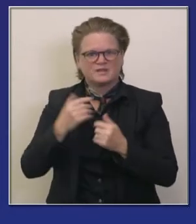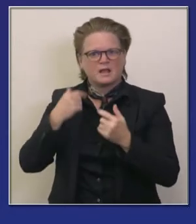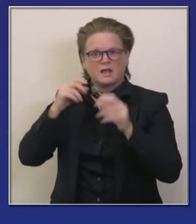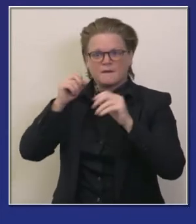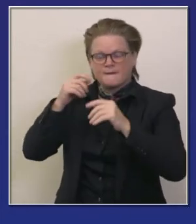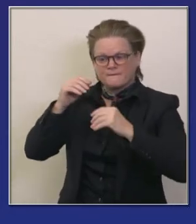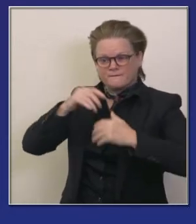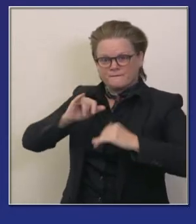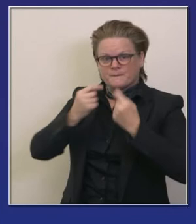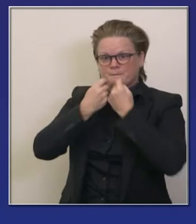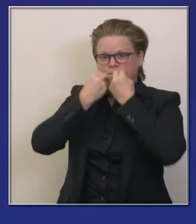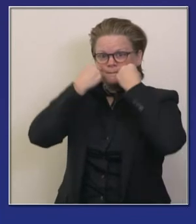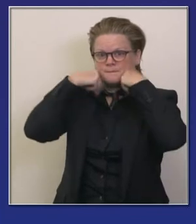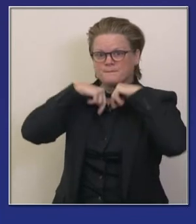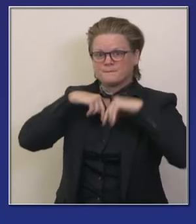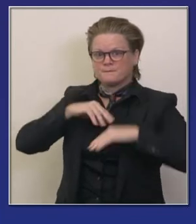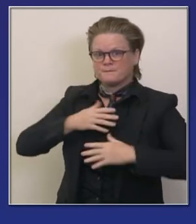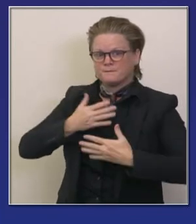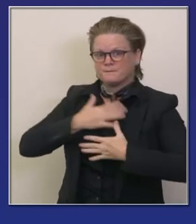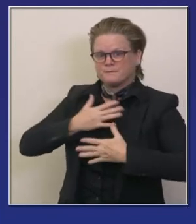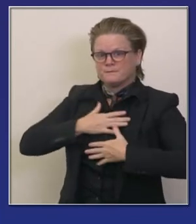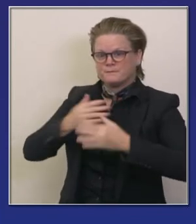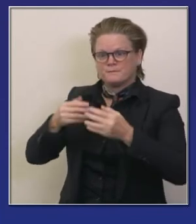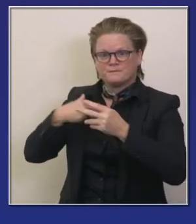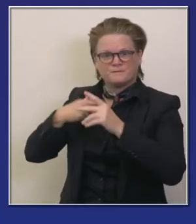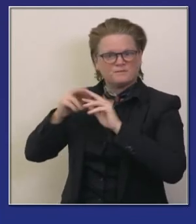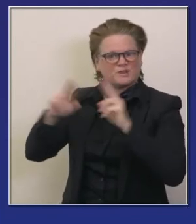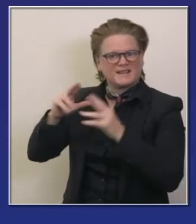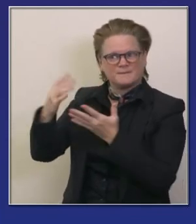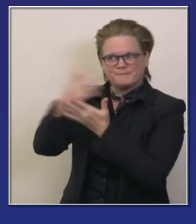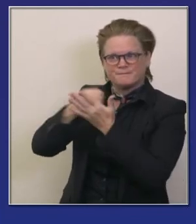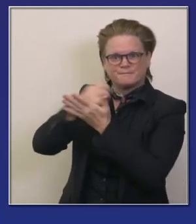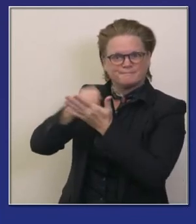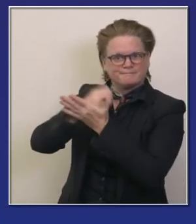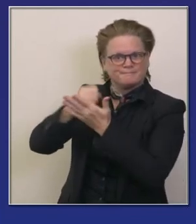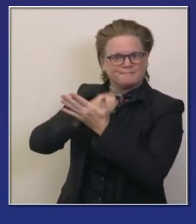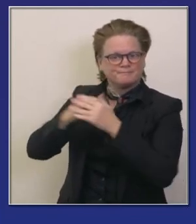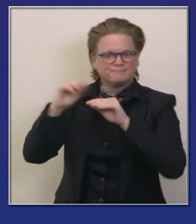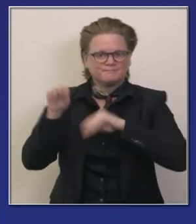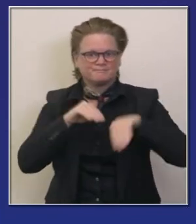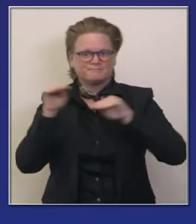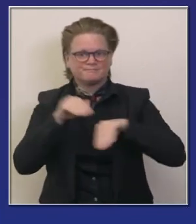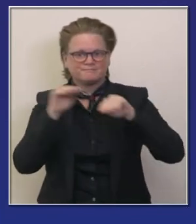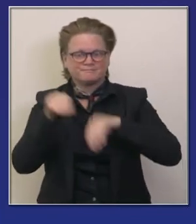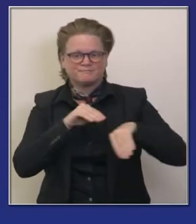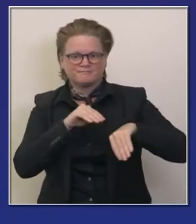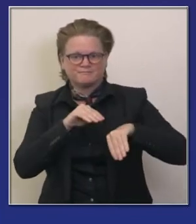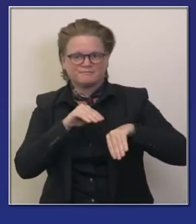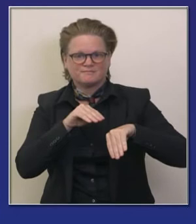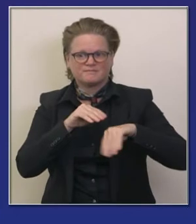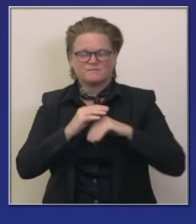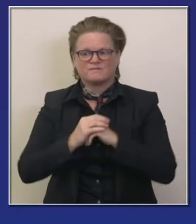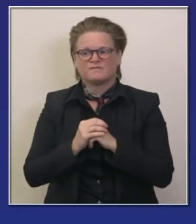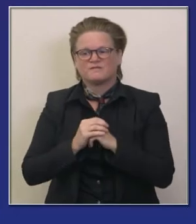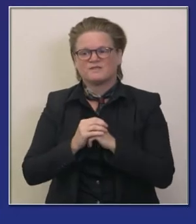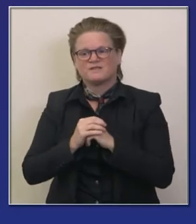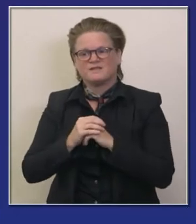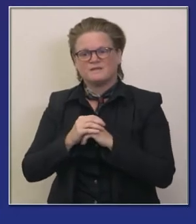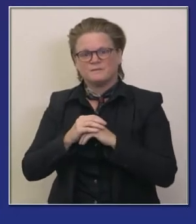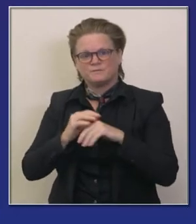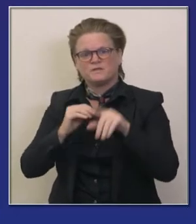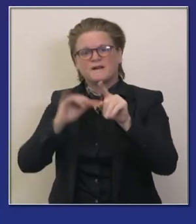obteniendo mascarillas y otro equipo también ventiladores aquí pueden ver esta transparencia que es importante